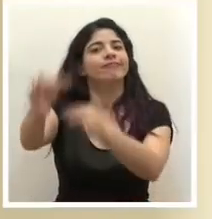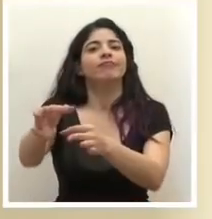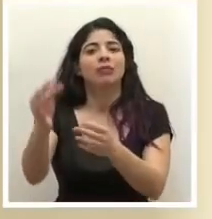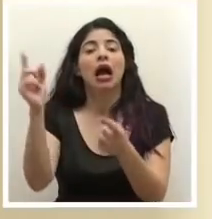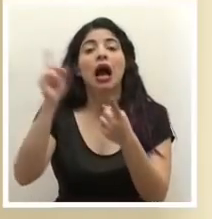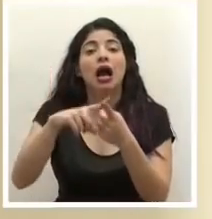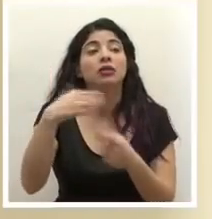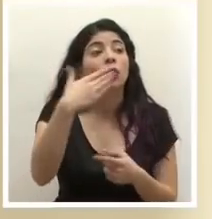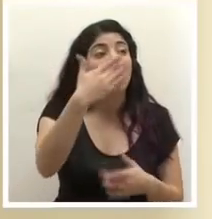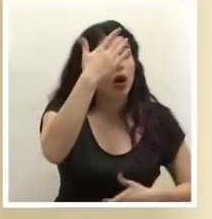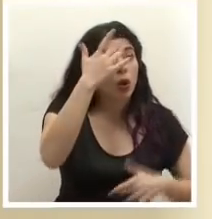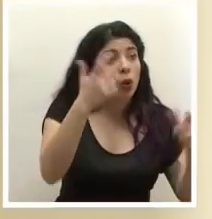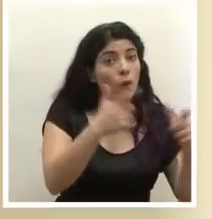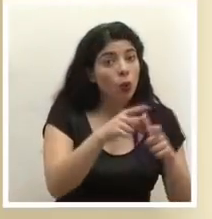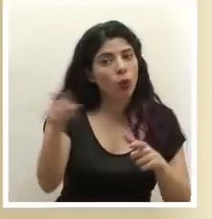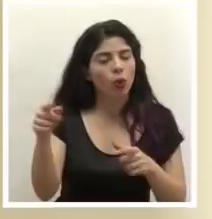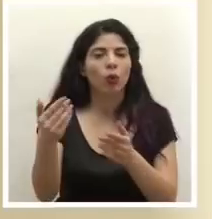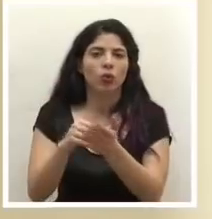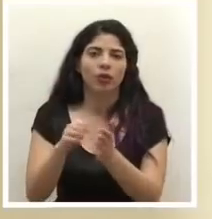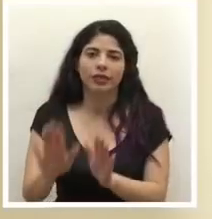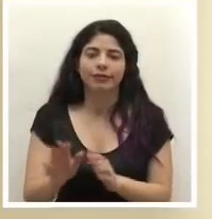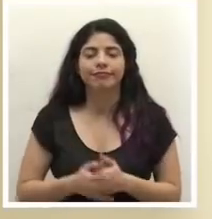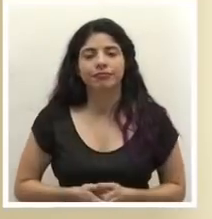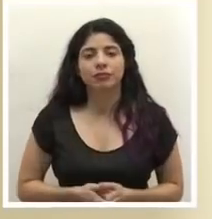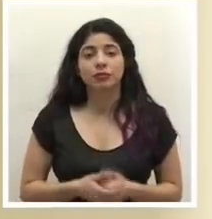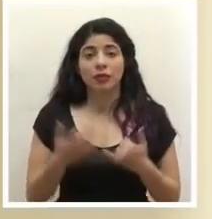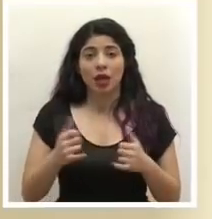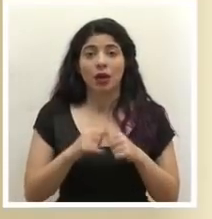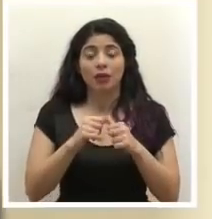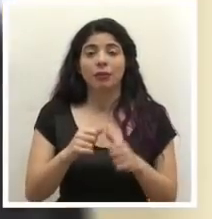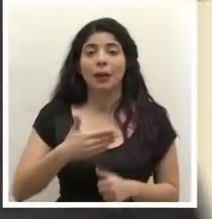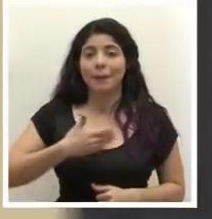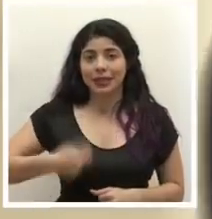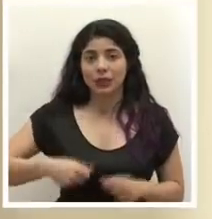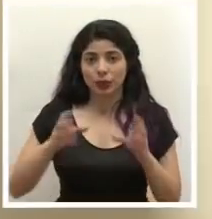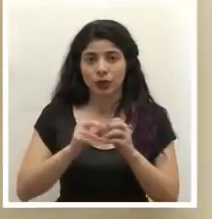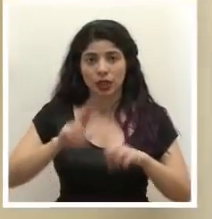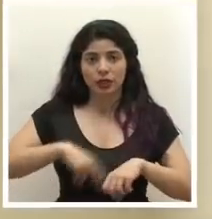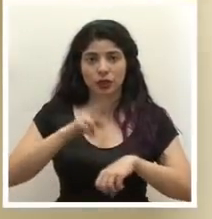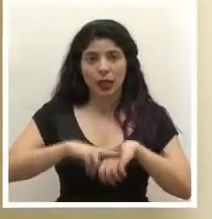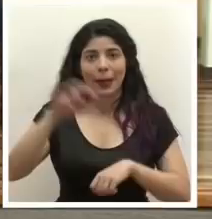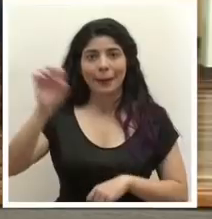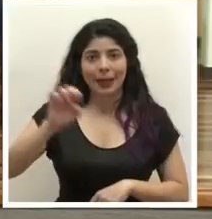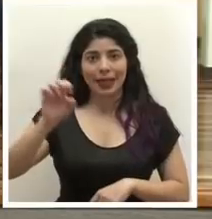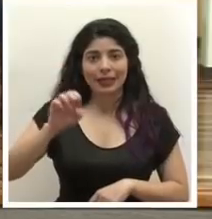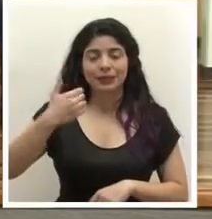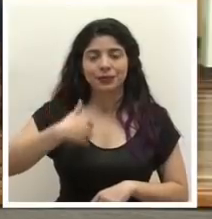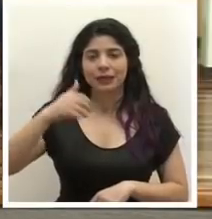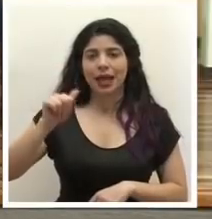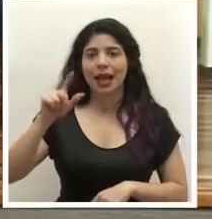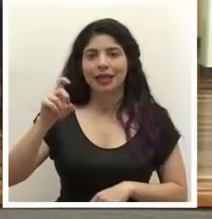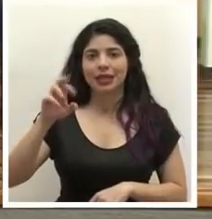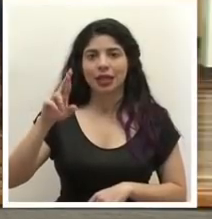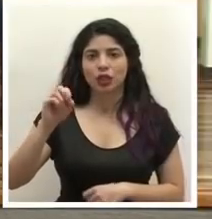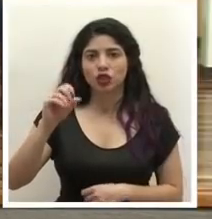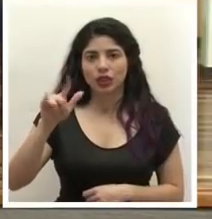una disminución más sostenida de casos continuamos con el presidente de la comisión nacional de emergencias el señor Alexander